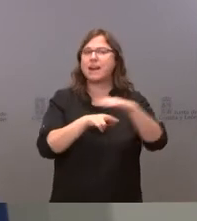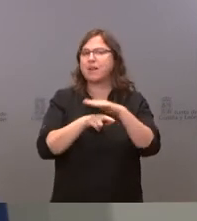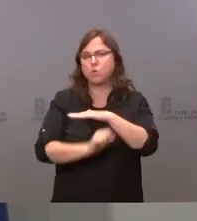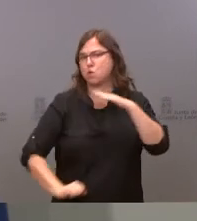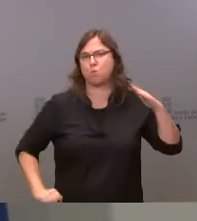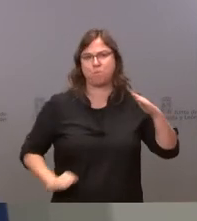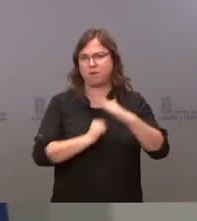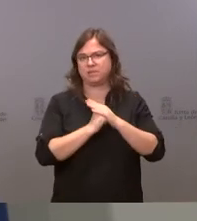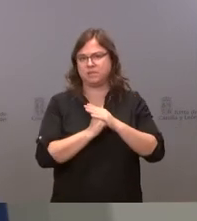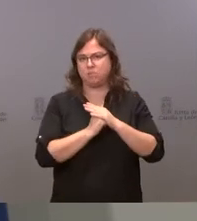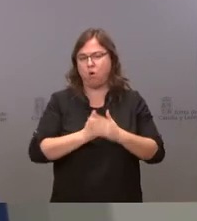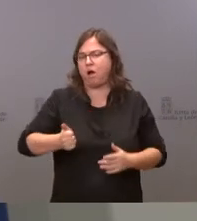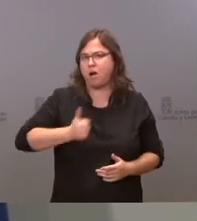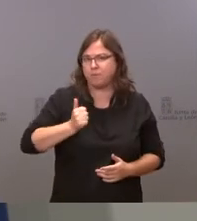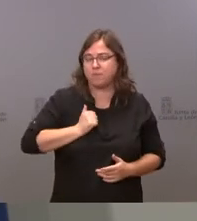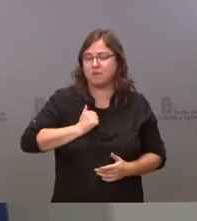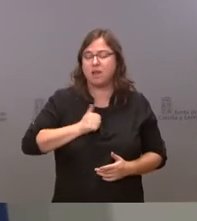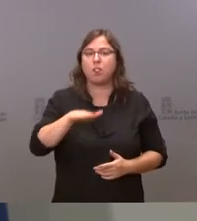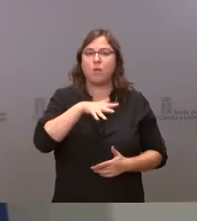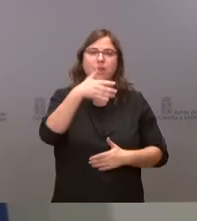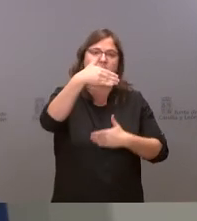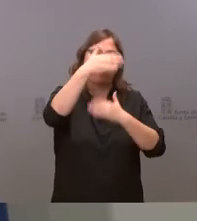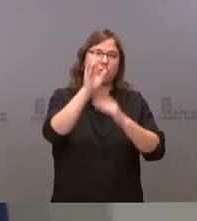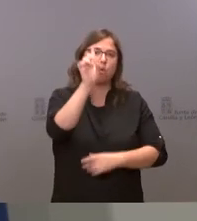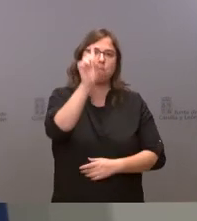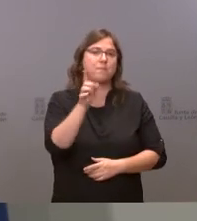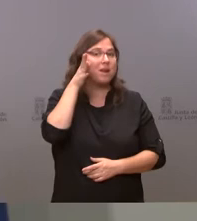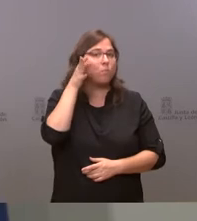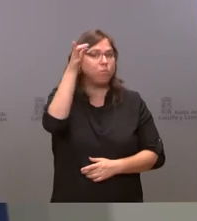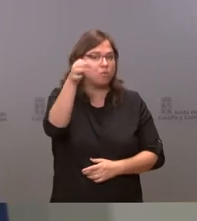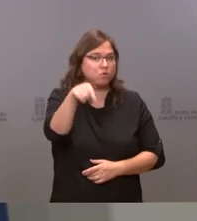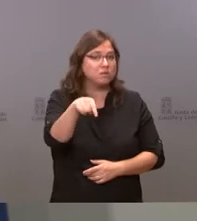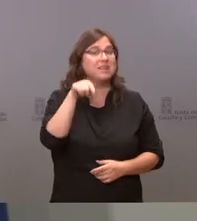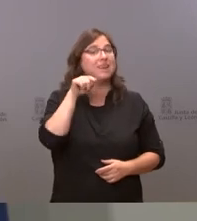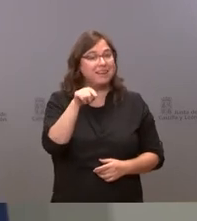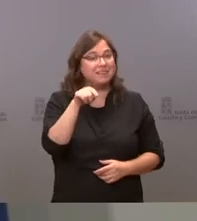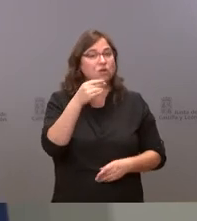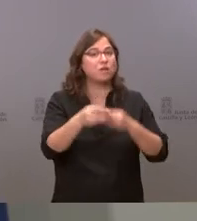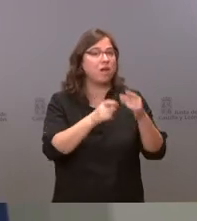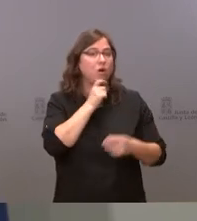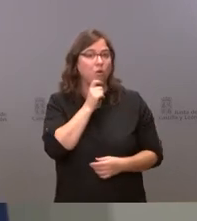resolutiva en nuestra atención primaria rural y eso no se consigue